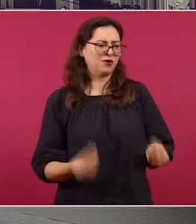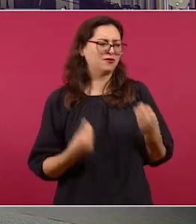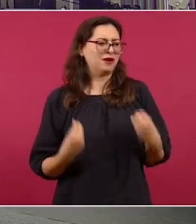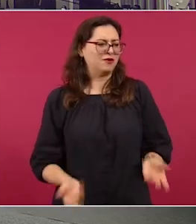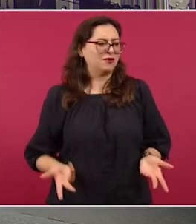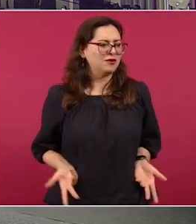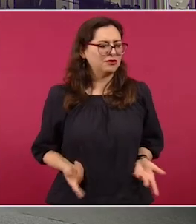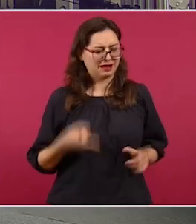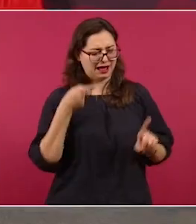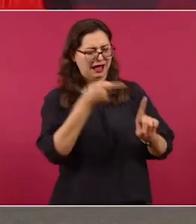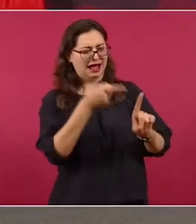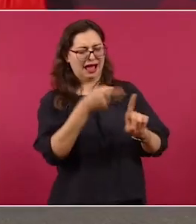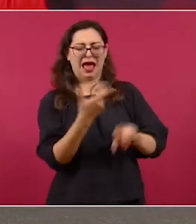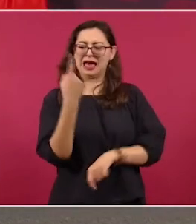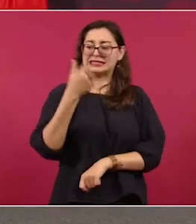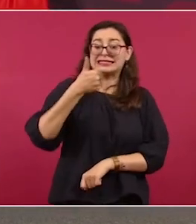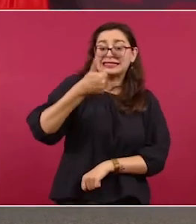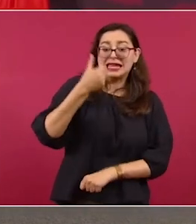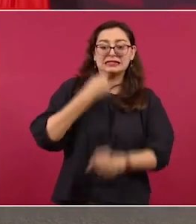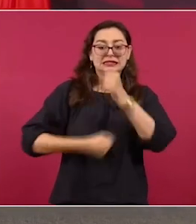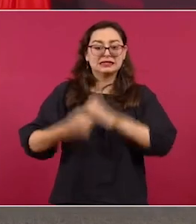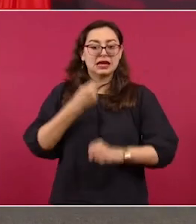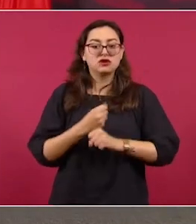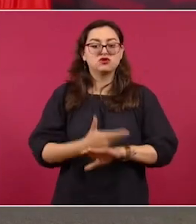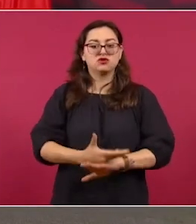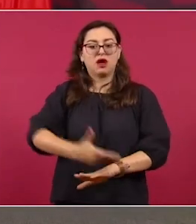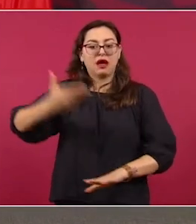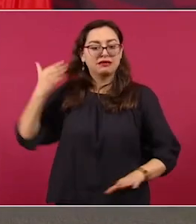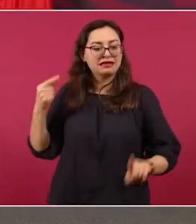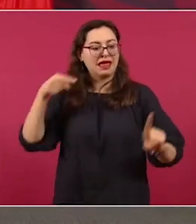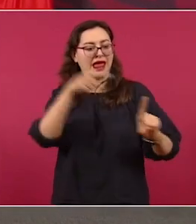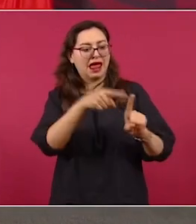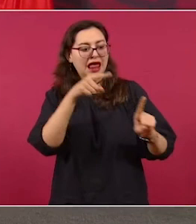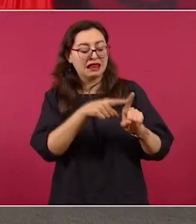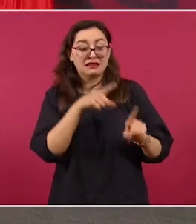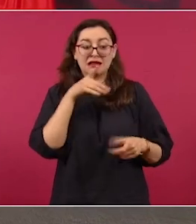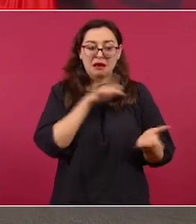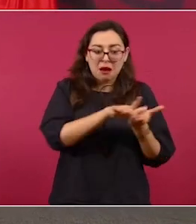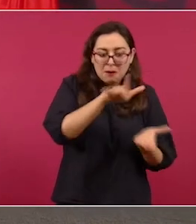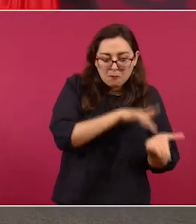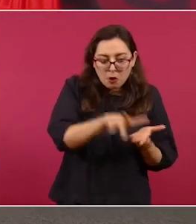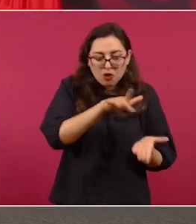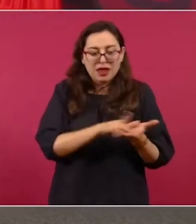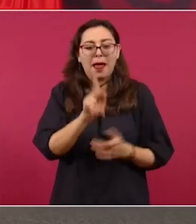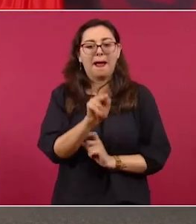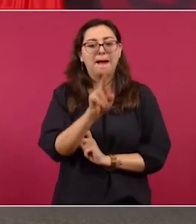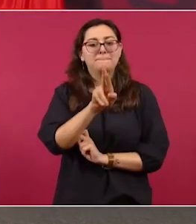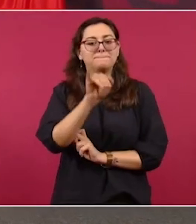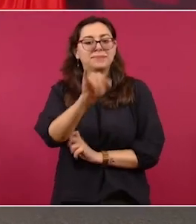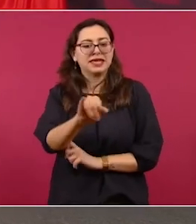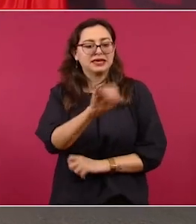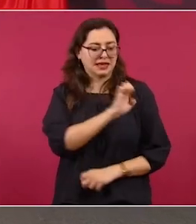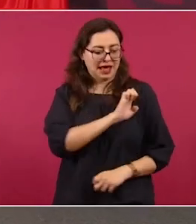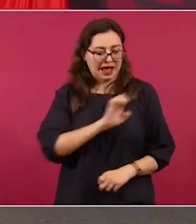del PRI en Ecatepec, cuando la